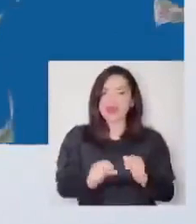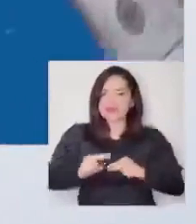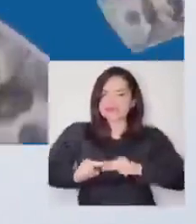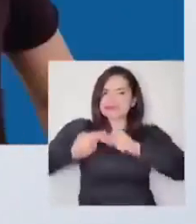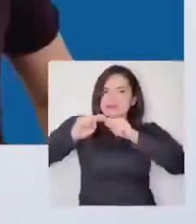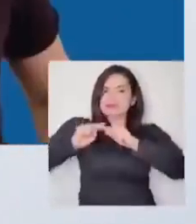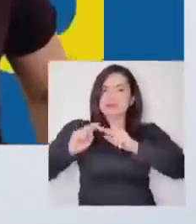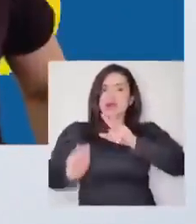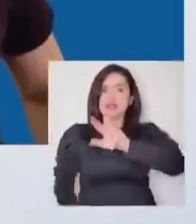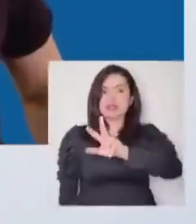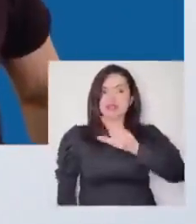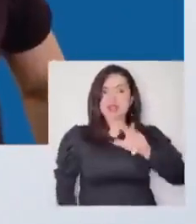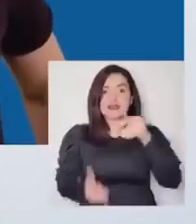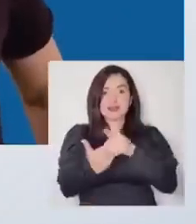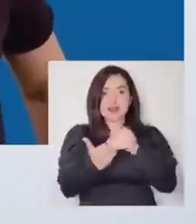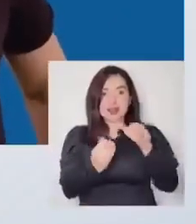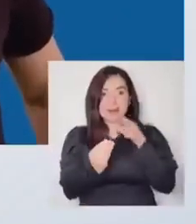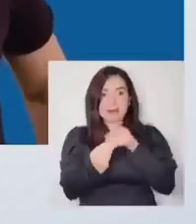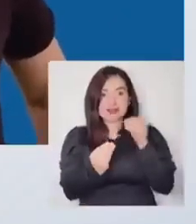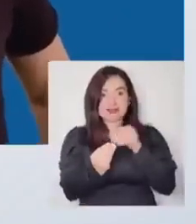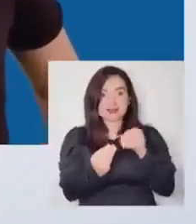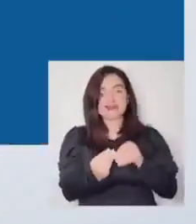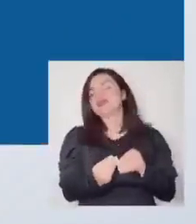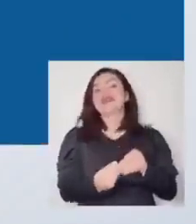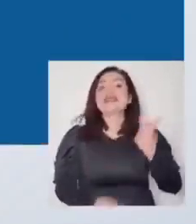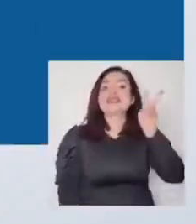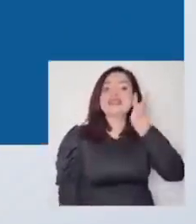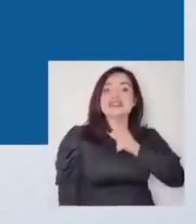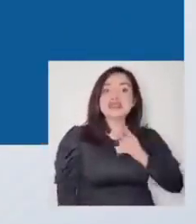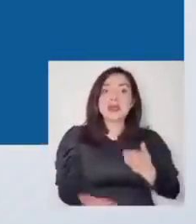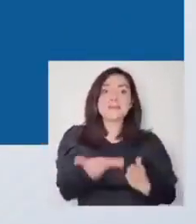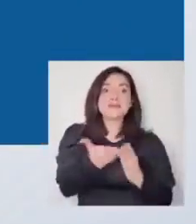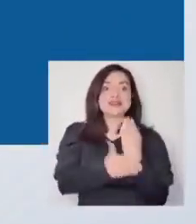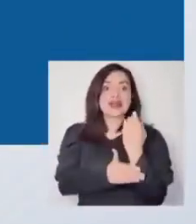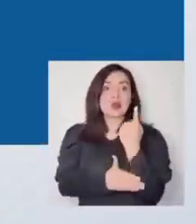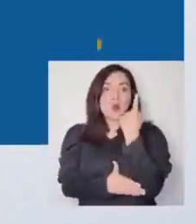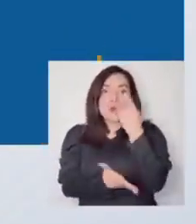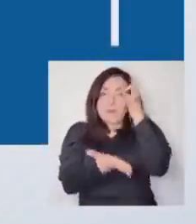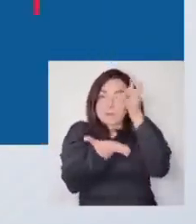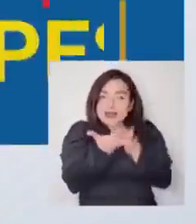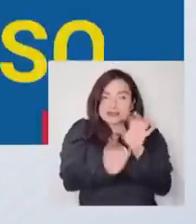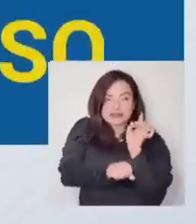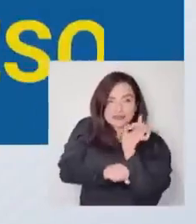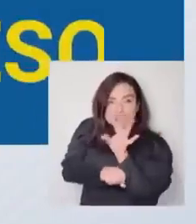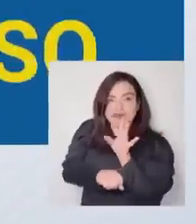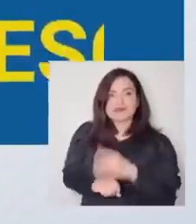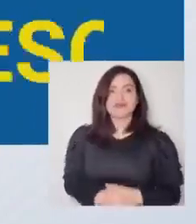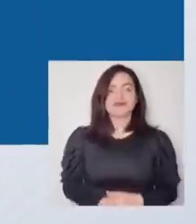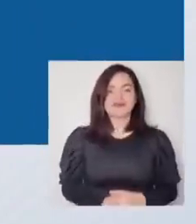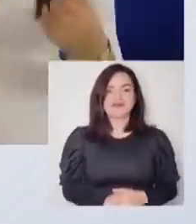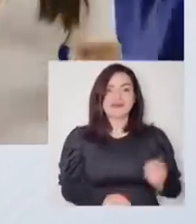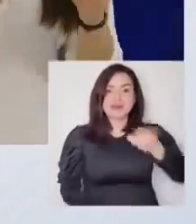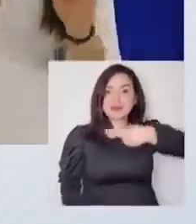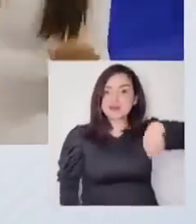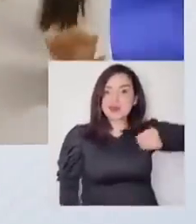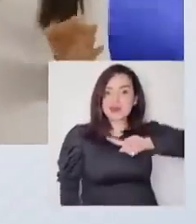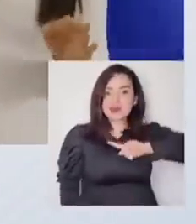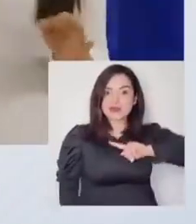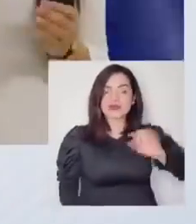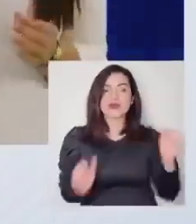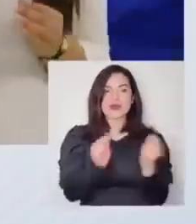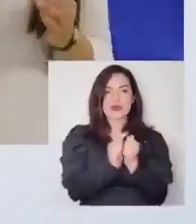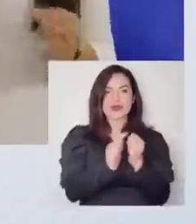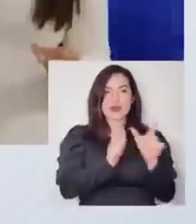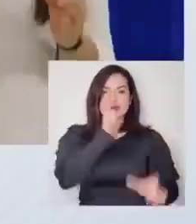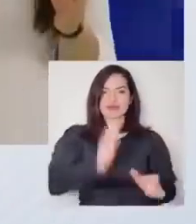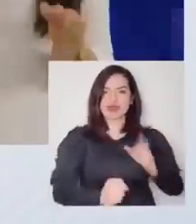llegar a acumular 88 millones de pesos sin haber empezado a cotizar un solo peso. Nosotros,